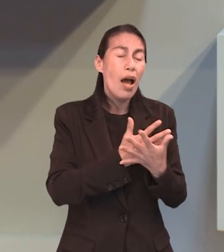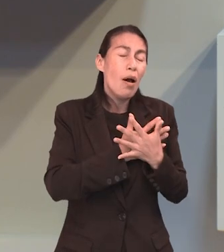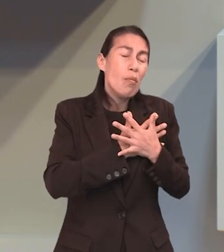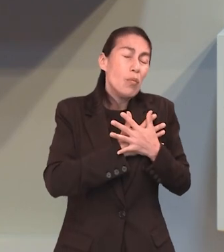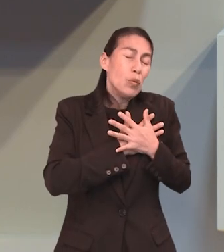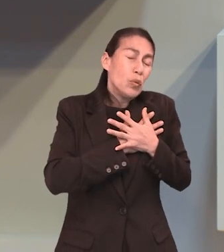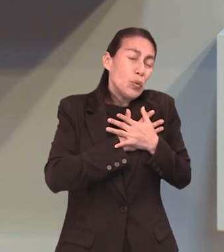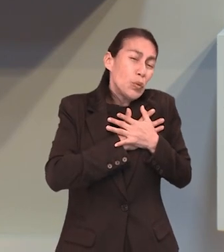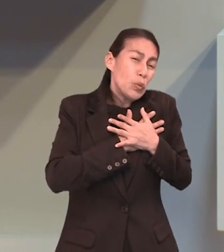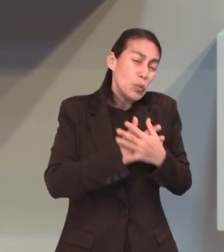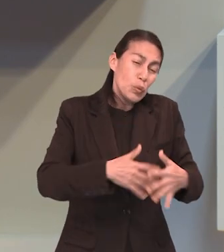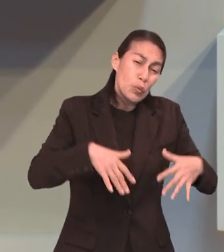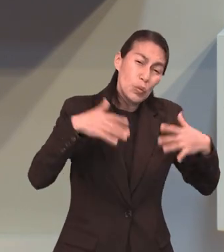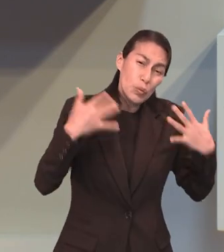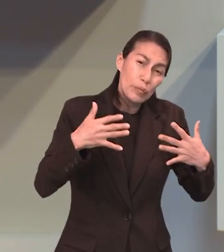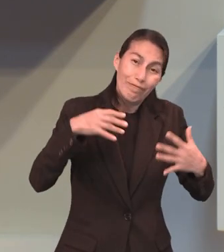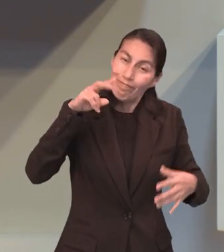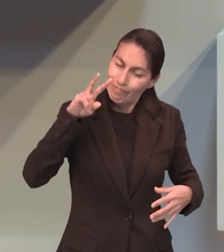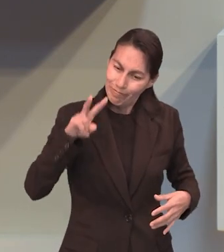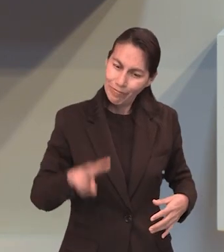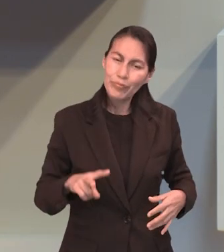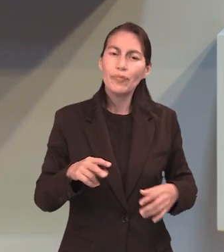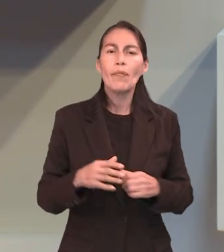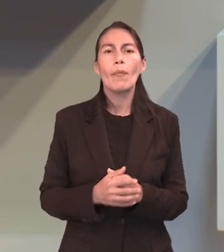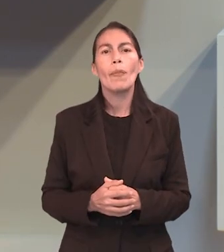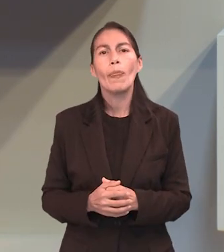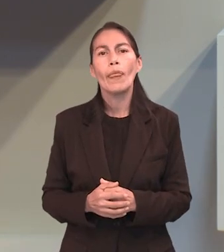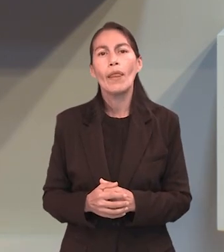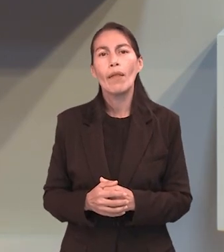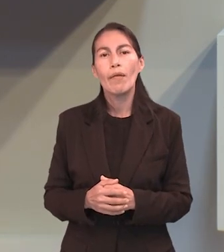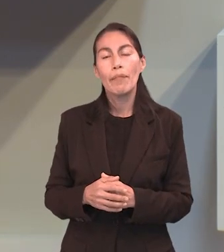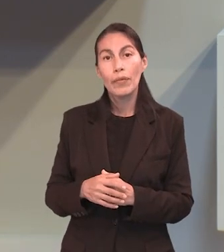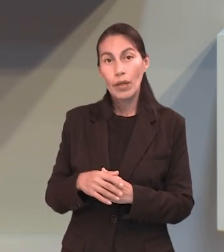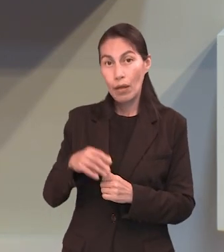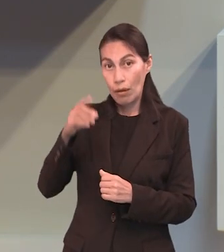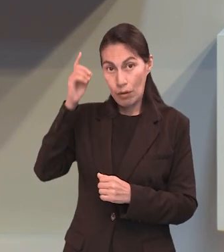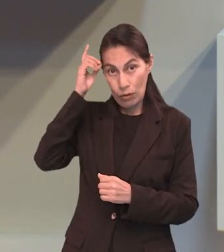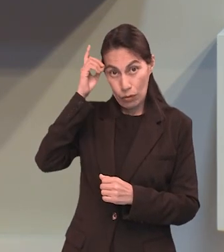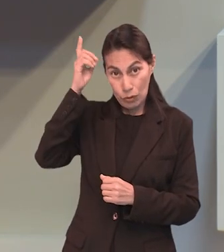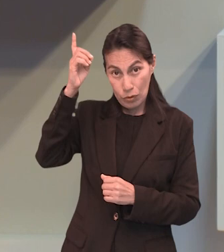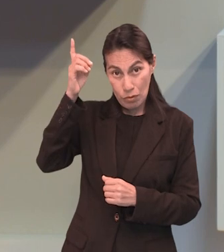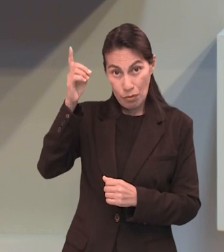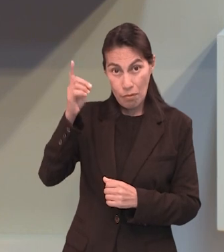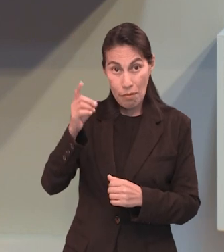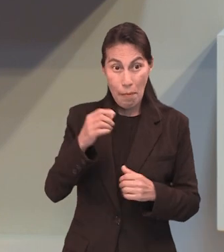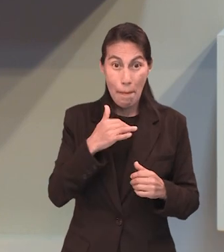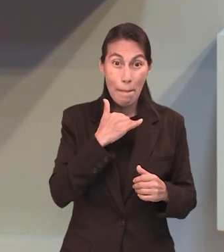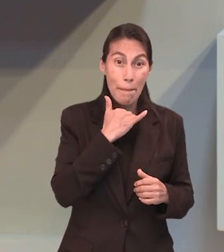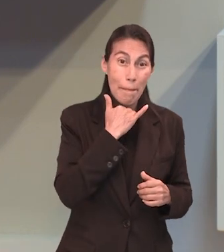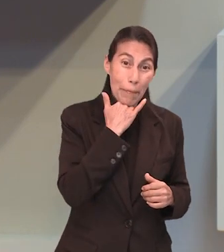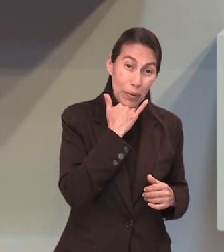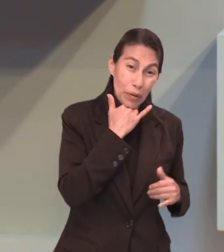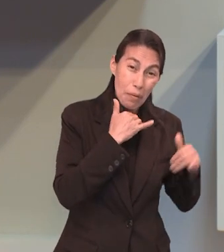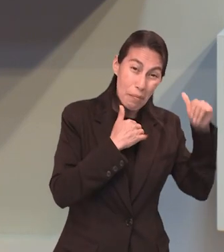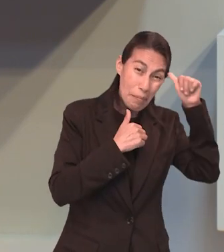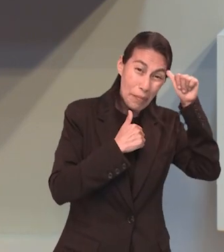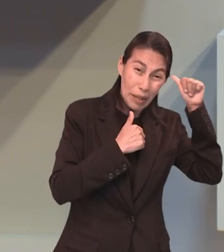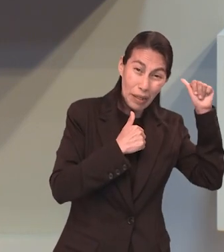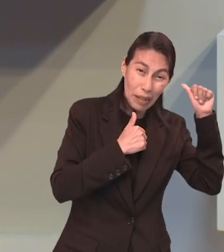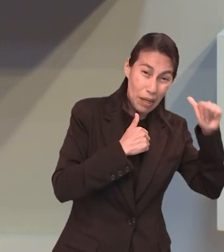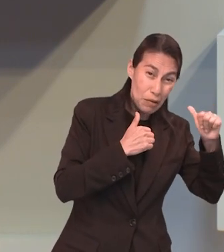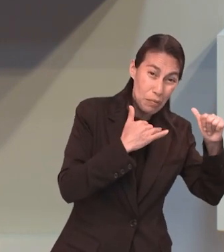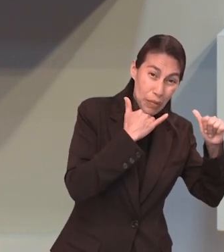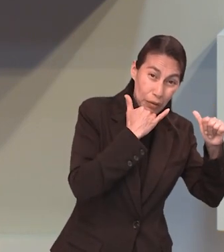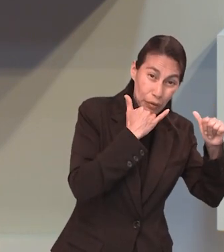inmenso amor hacia nosotros. Saben que el perdón de nuestros pecados implica dos fases